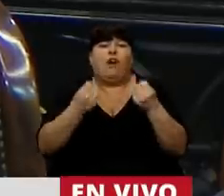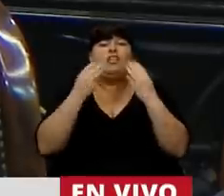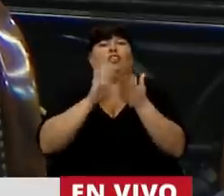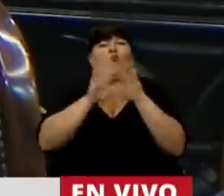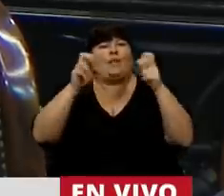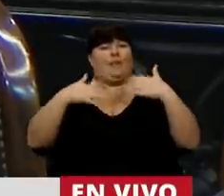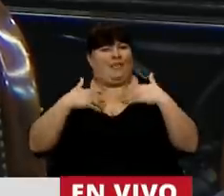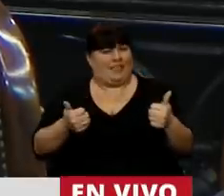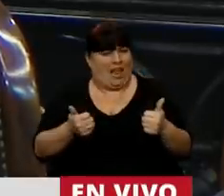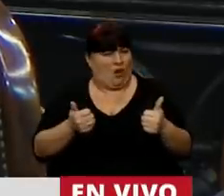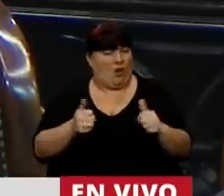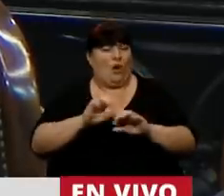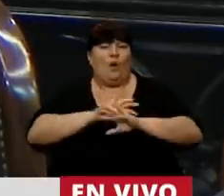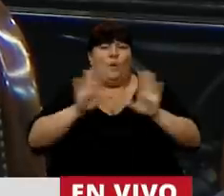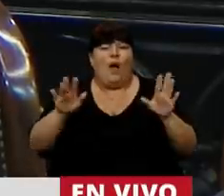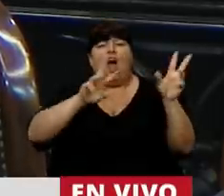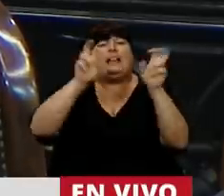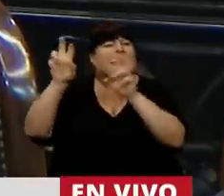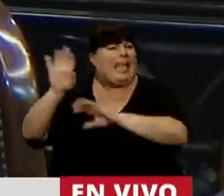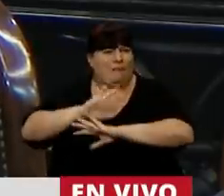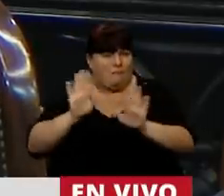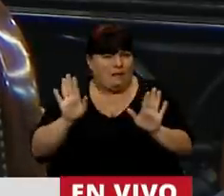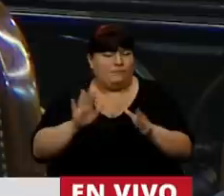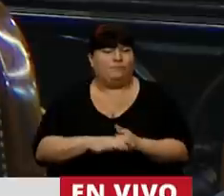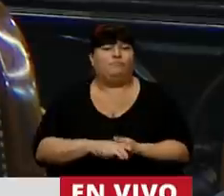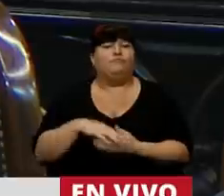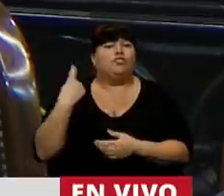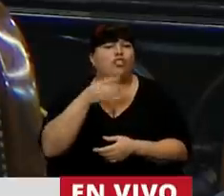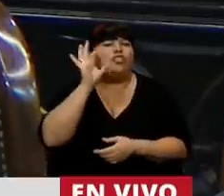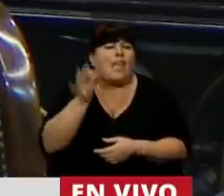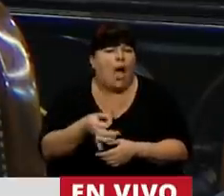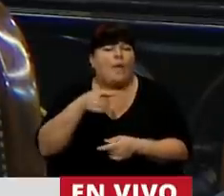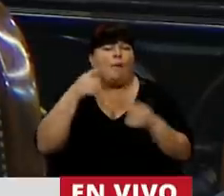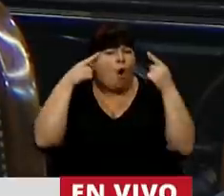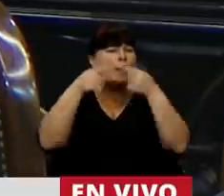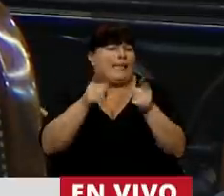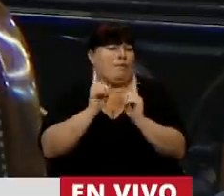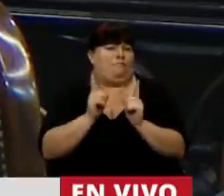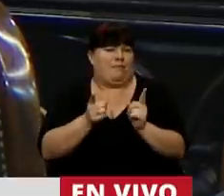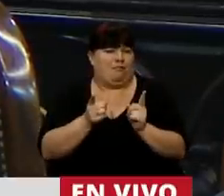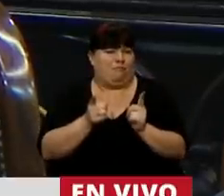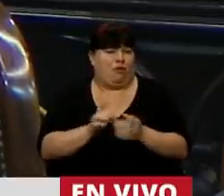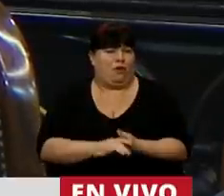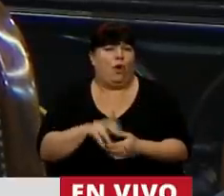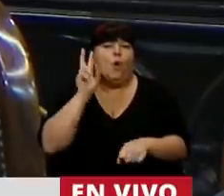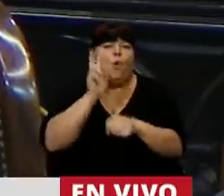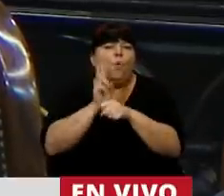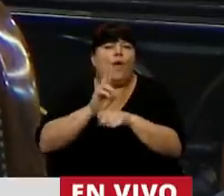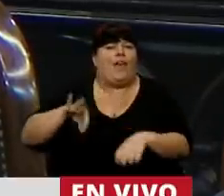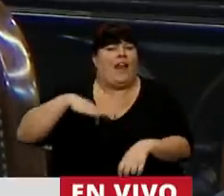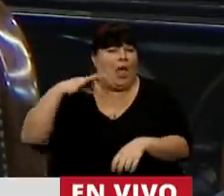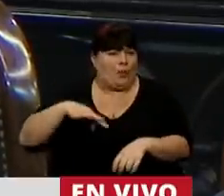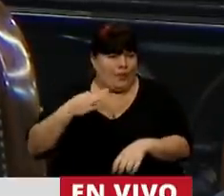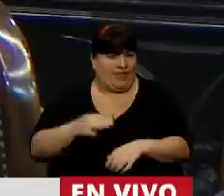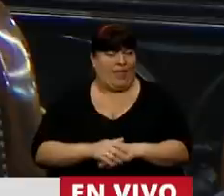sistema sanitario, dejando de lado otras cuestiones, porque entendíamos que perseguíamos el mismo objetivo, cuidar la vida.